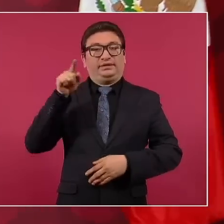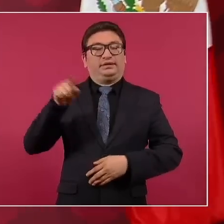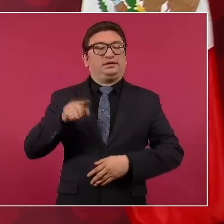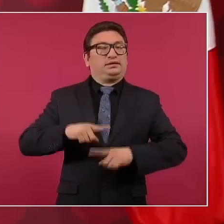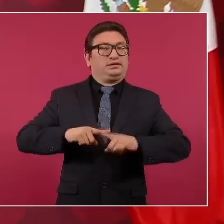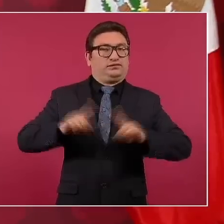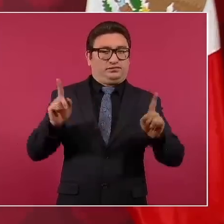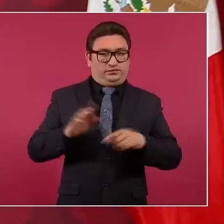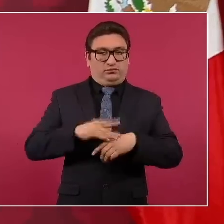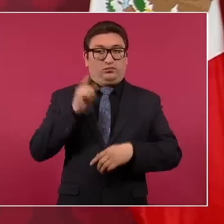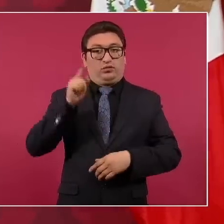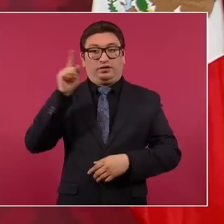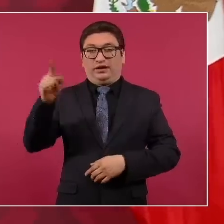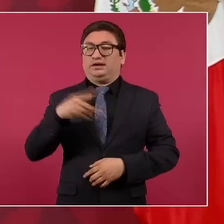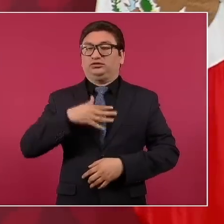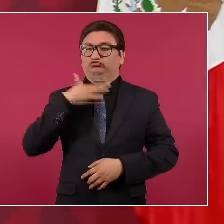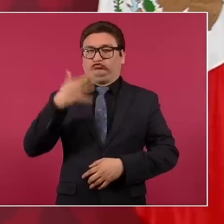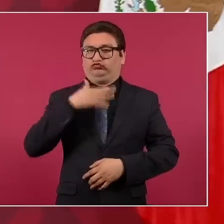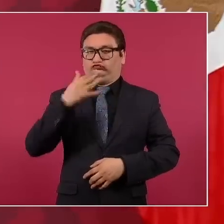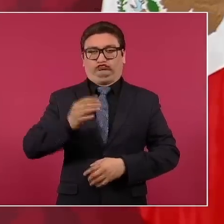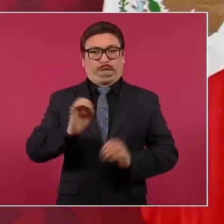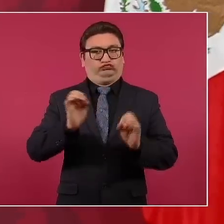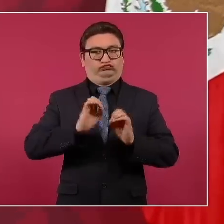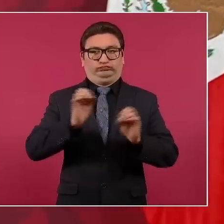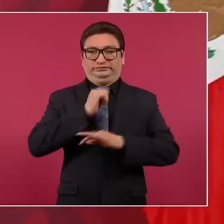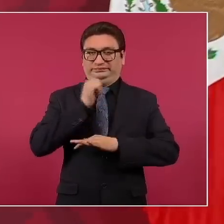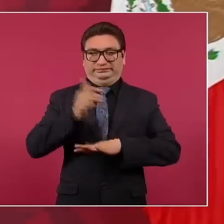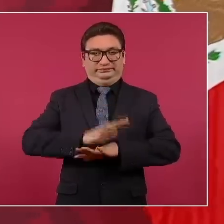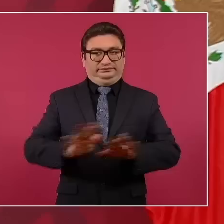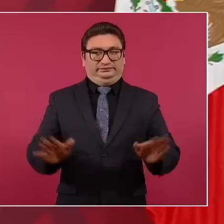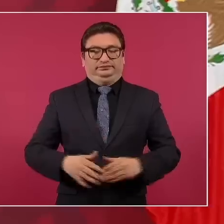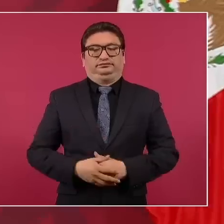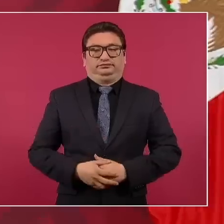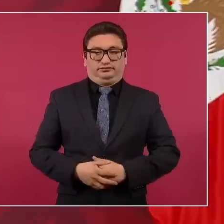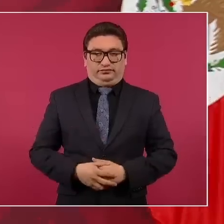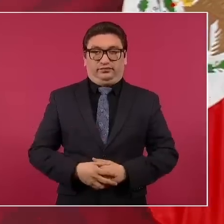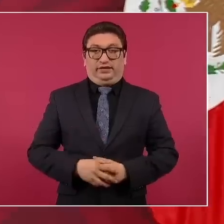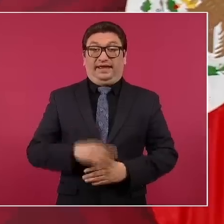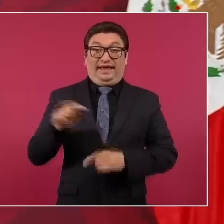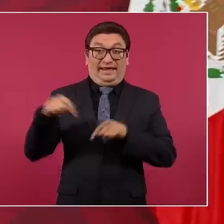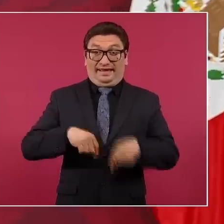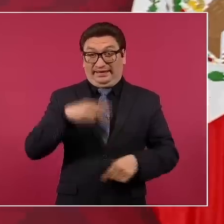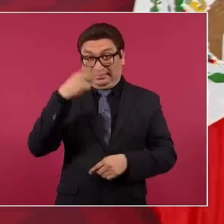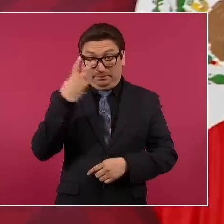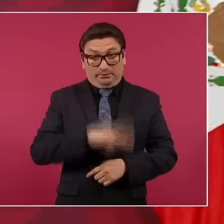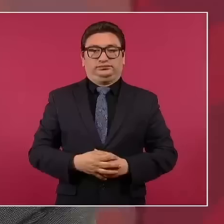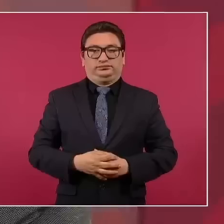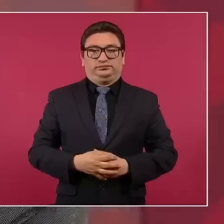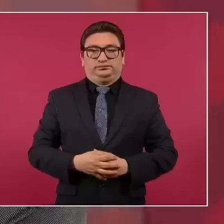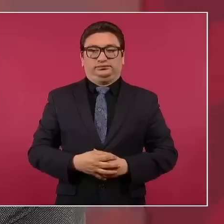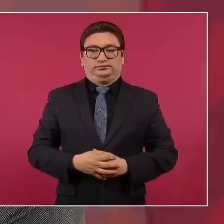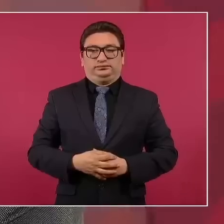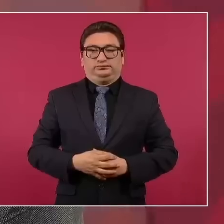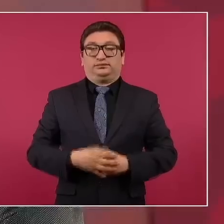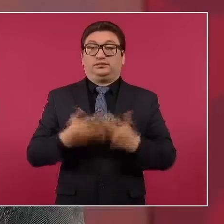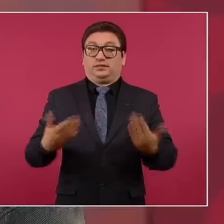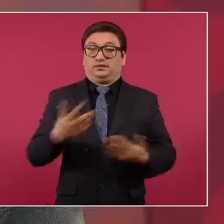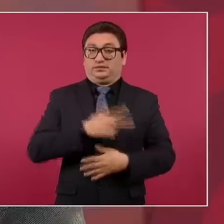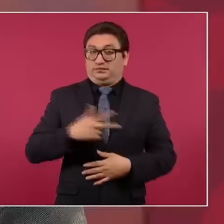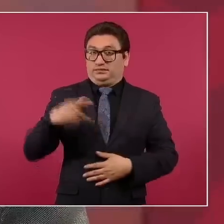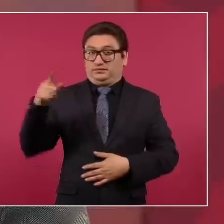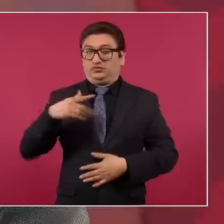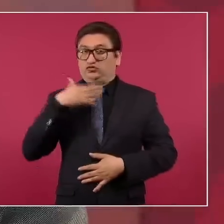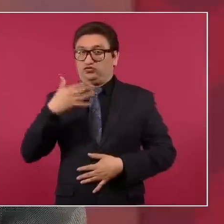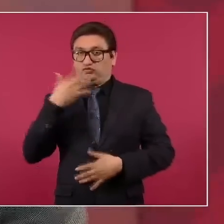no hay corrupción, como la que había en México. En Dinamarca no hay